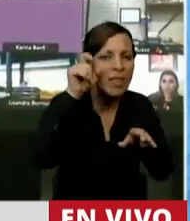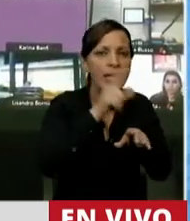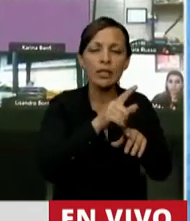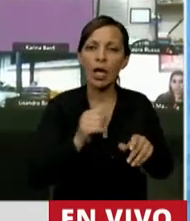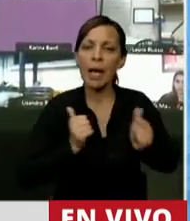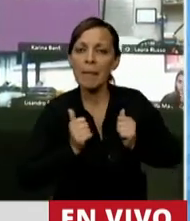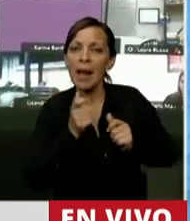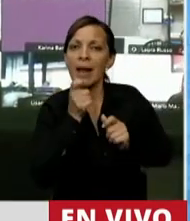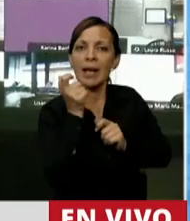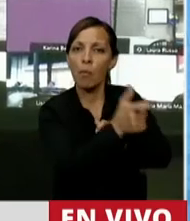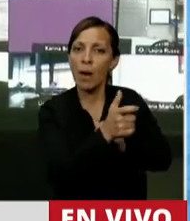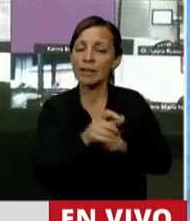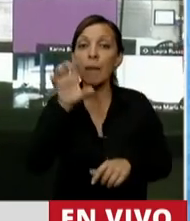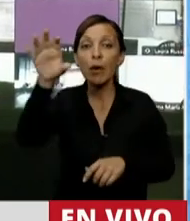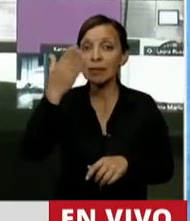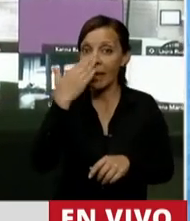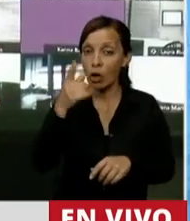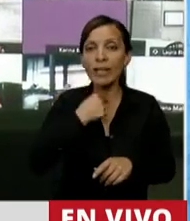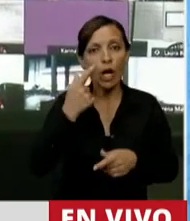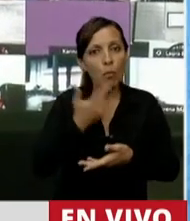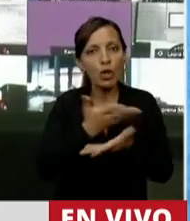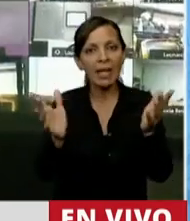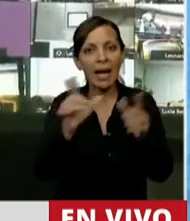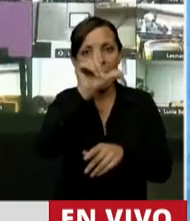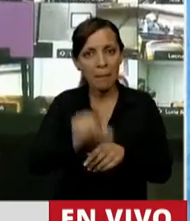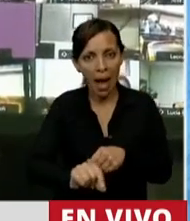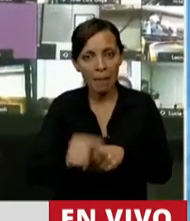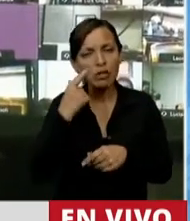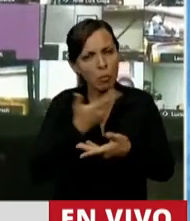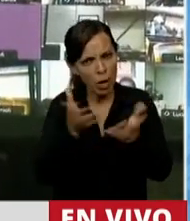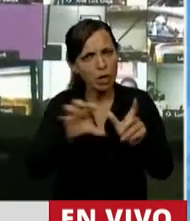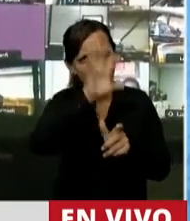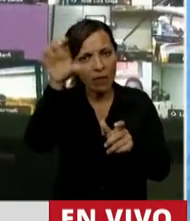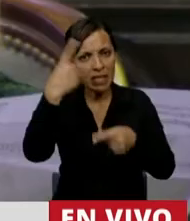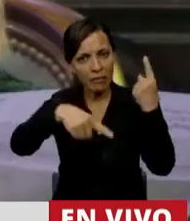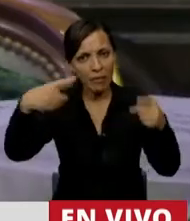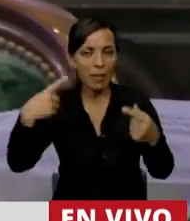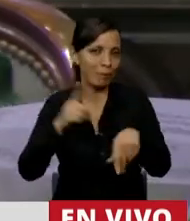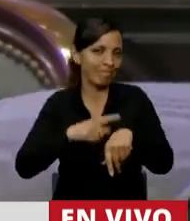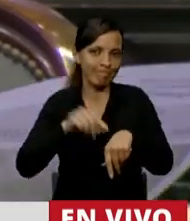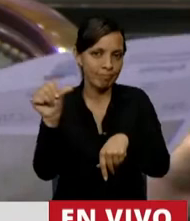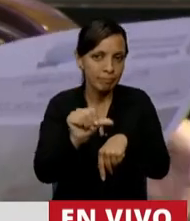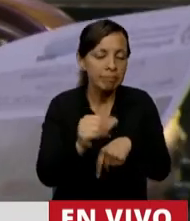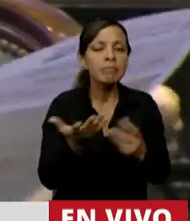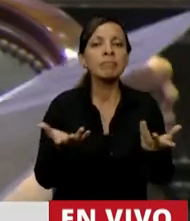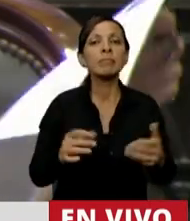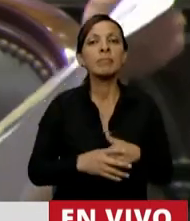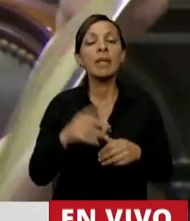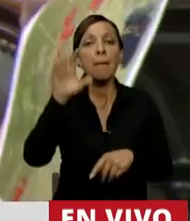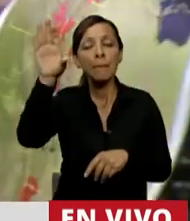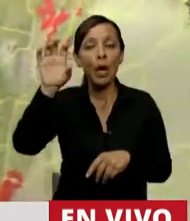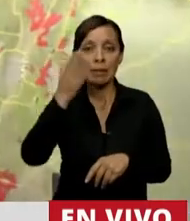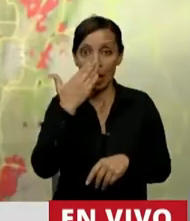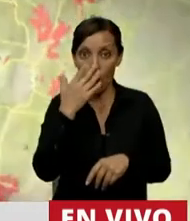respuesta de nosotros. En la provincia de Córdoba quiero mostrarles el mapa, traje el de varias provincias, pero no hay tiempo suficiente, en la